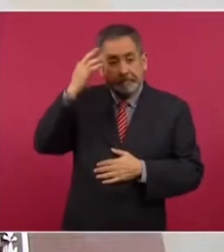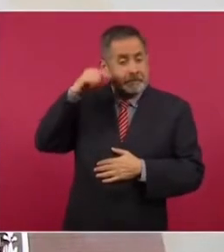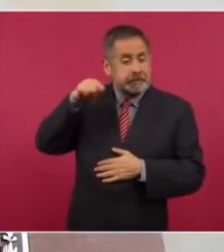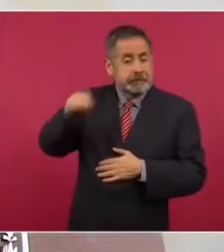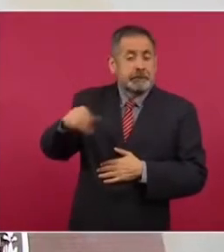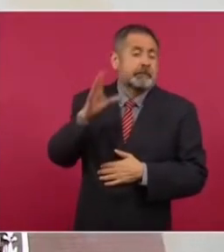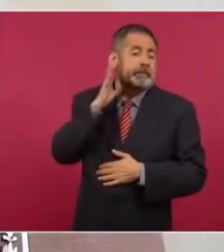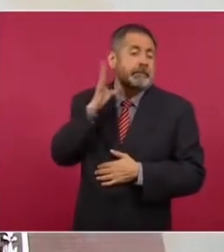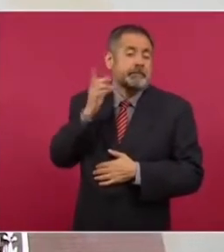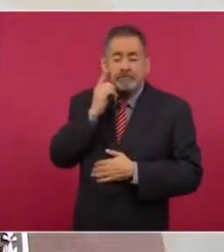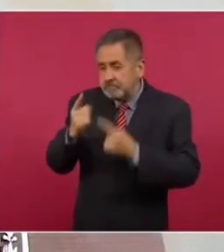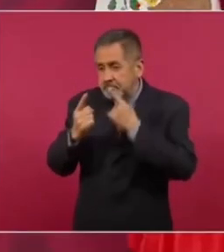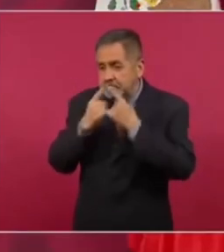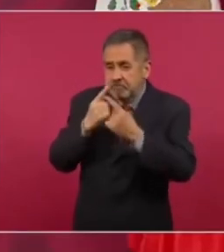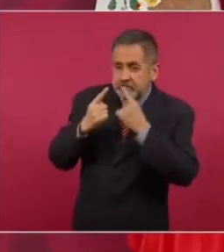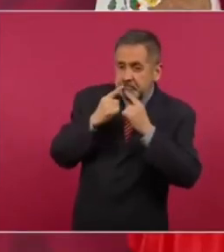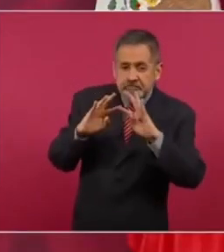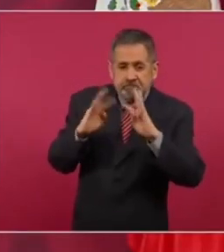la Cámara de Diputados